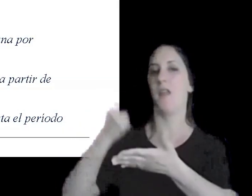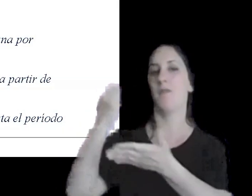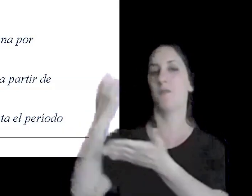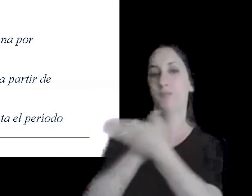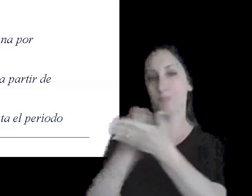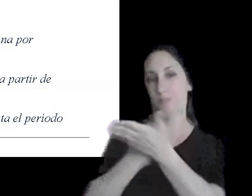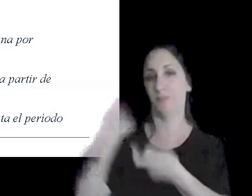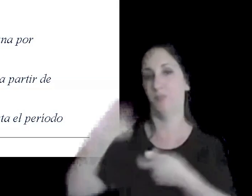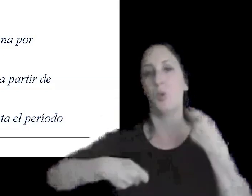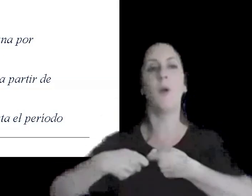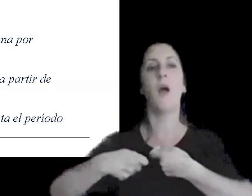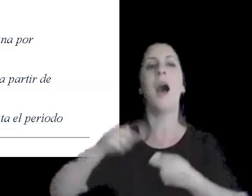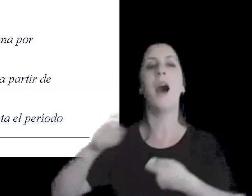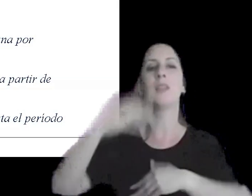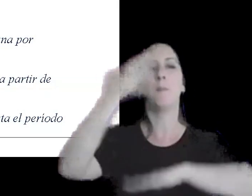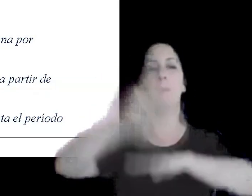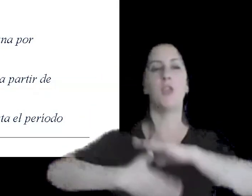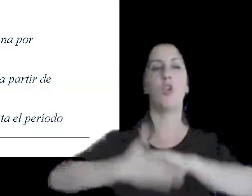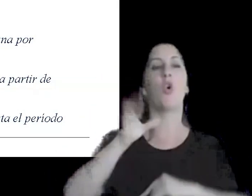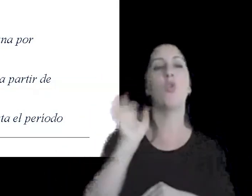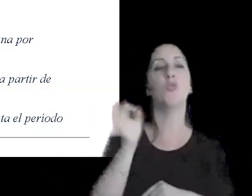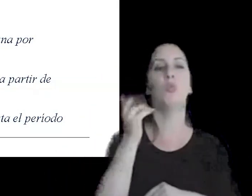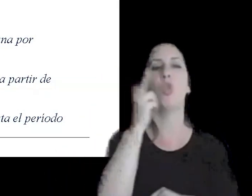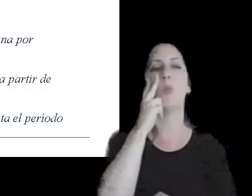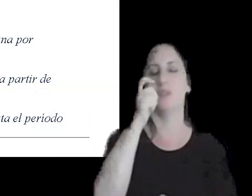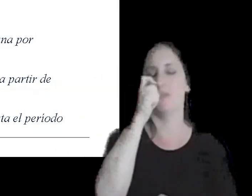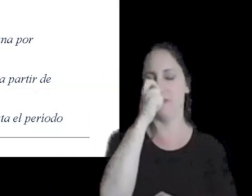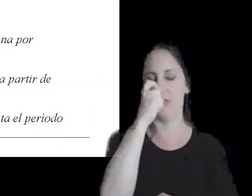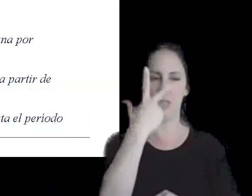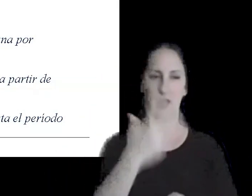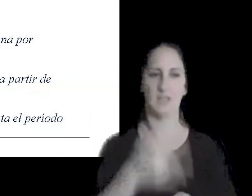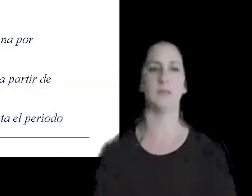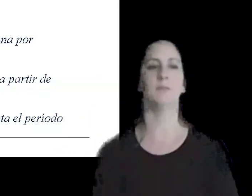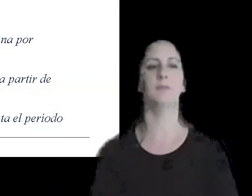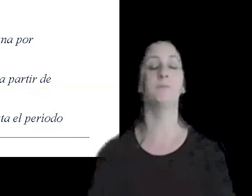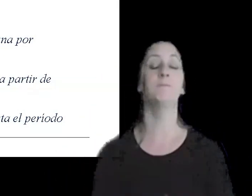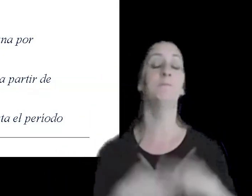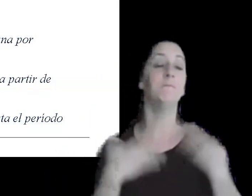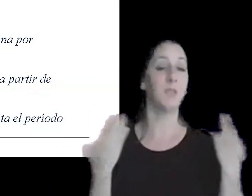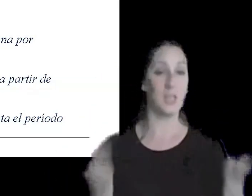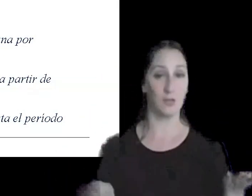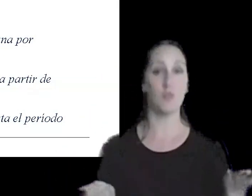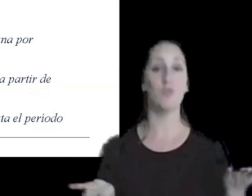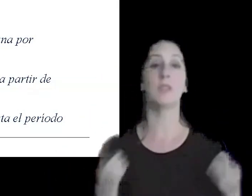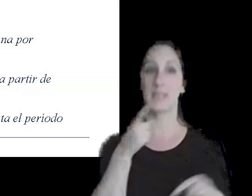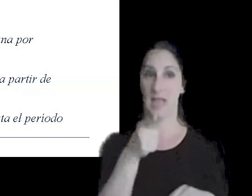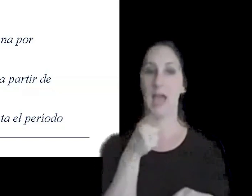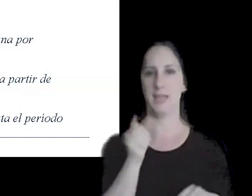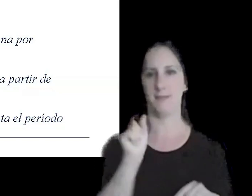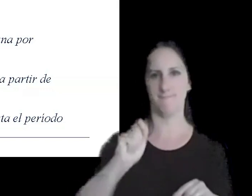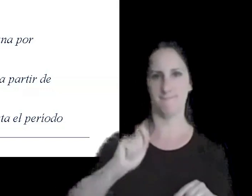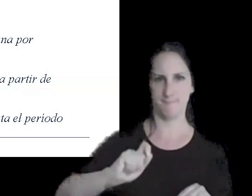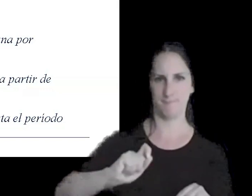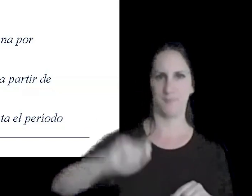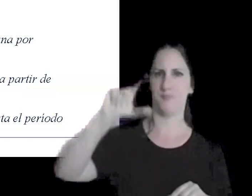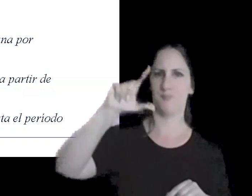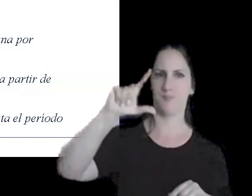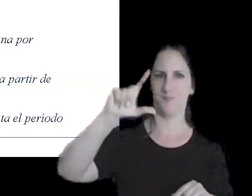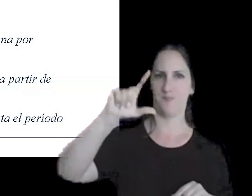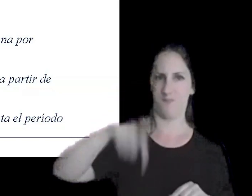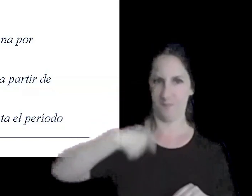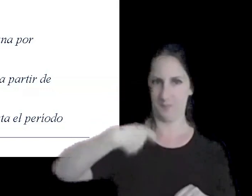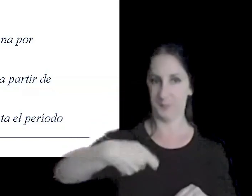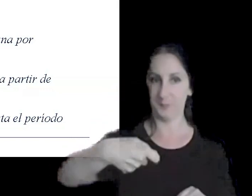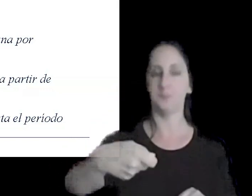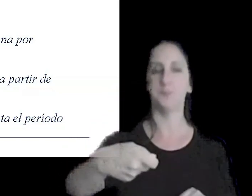de vengados hasta el periodo octubre 2023 con lo cual habría un incremento de alícuota a los